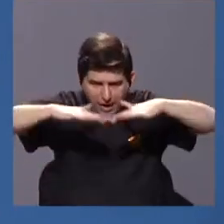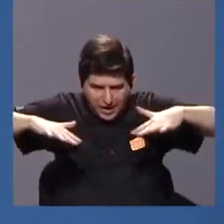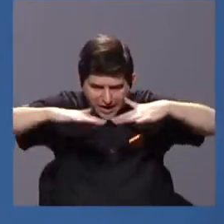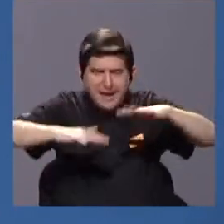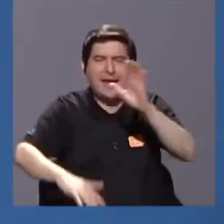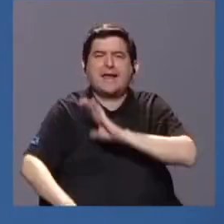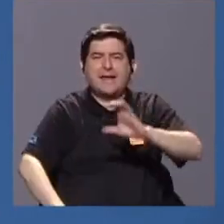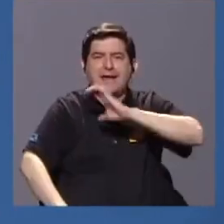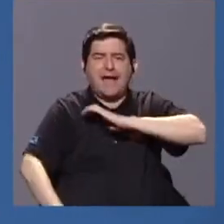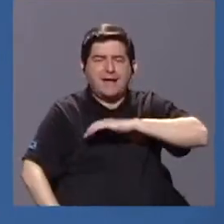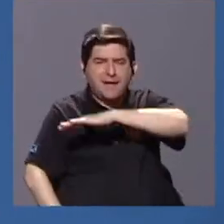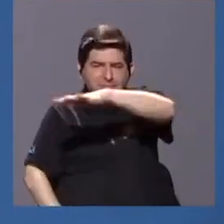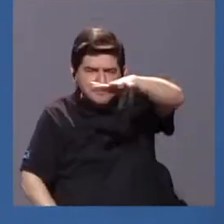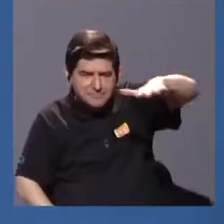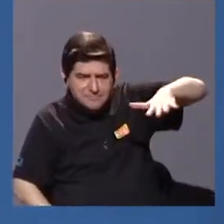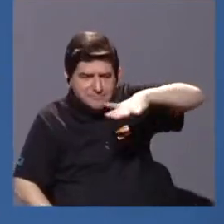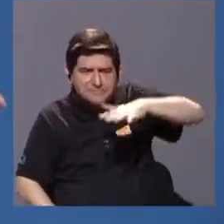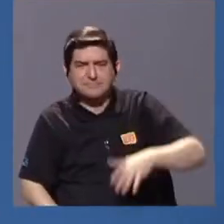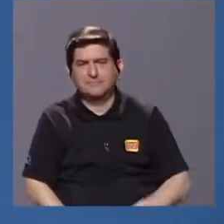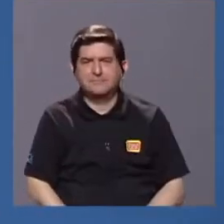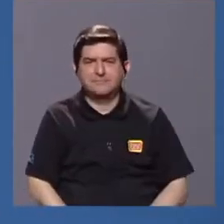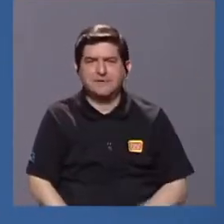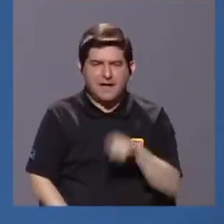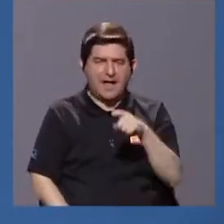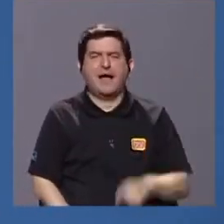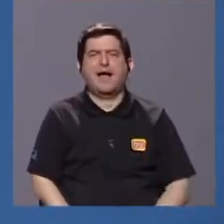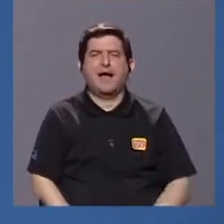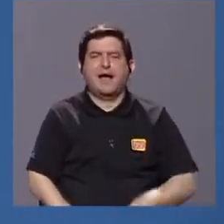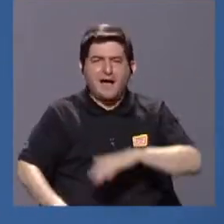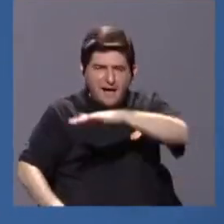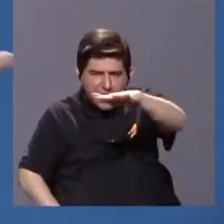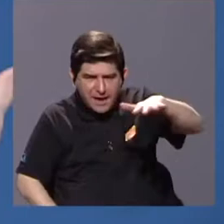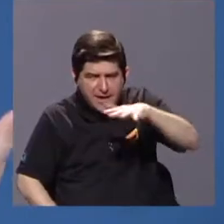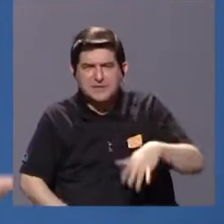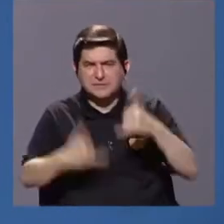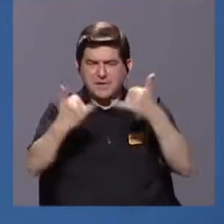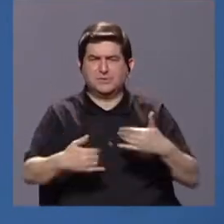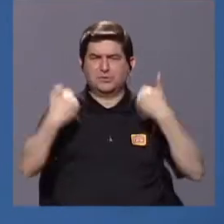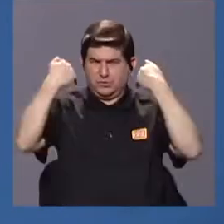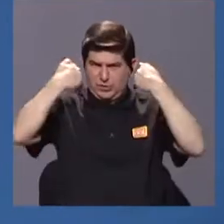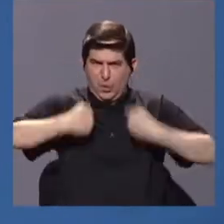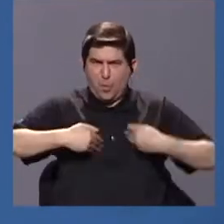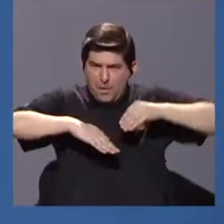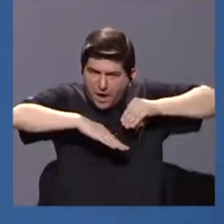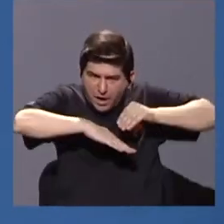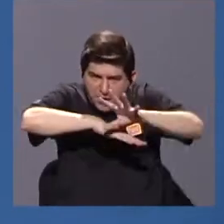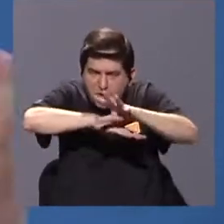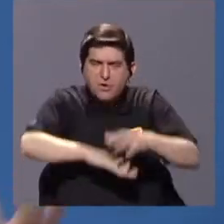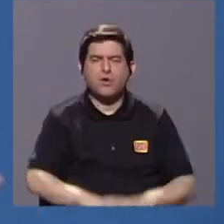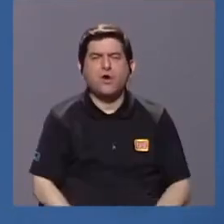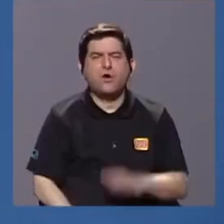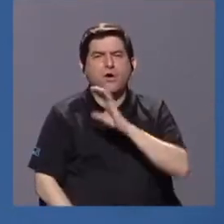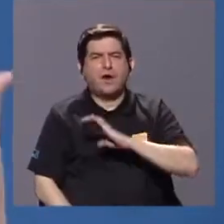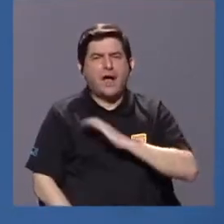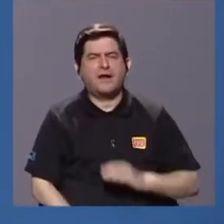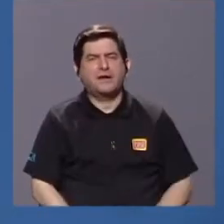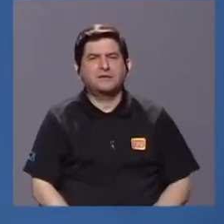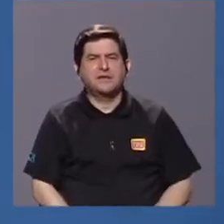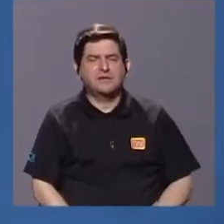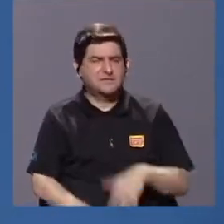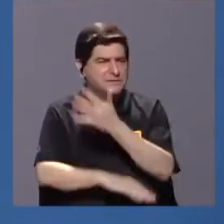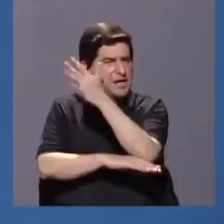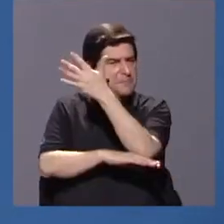características del paisaje, qué tan antropizado está el paisaje, cuáles son las características de la flora que